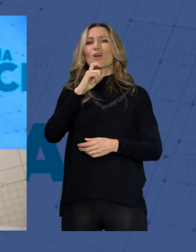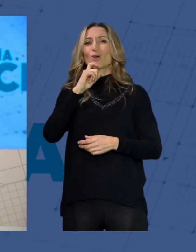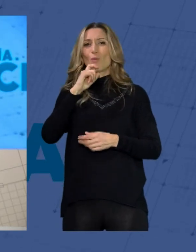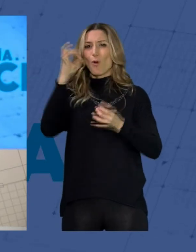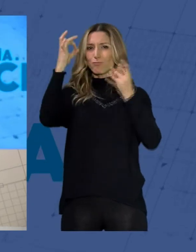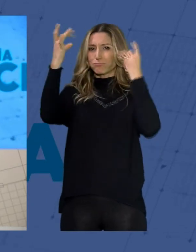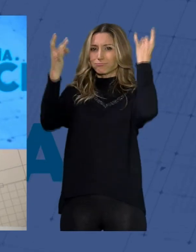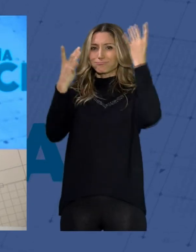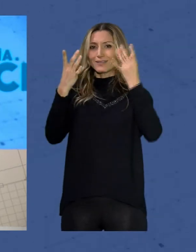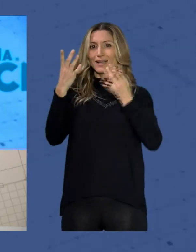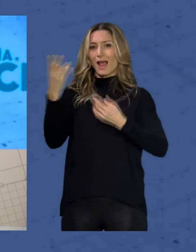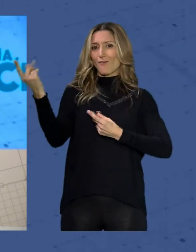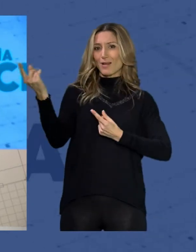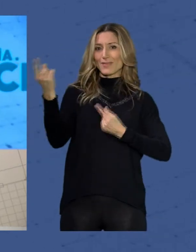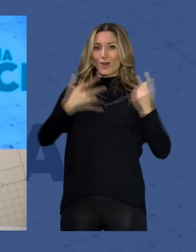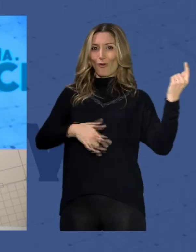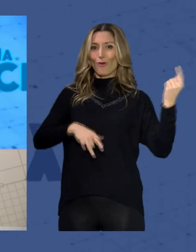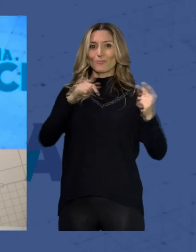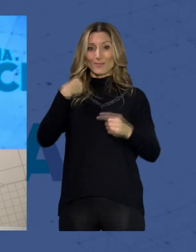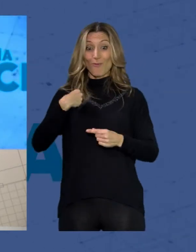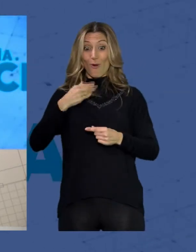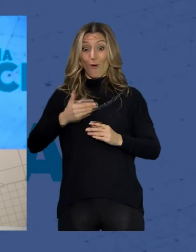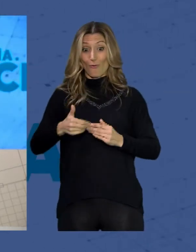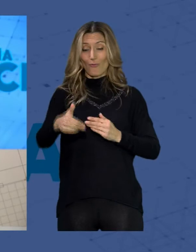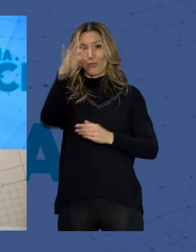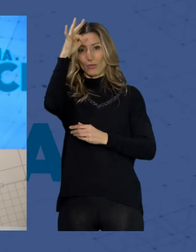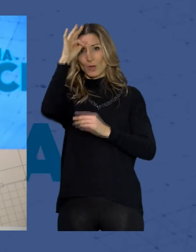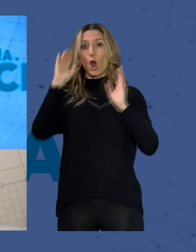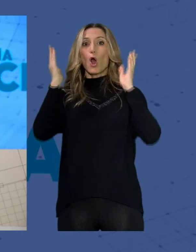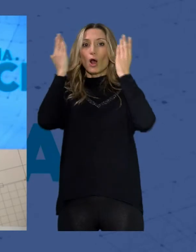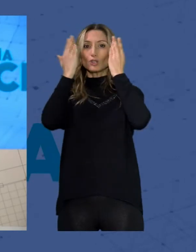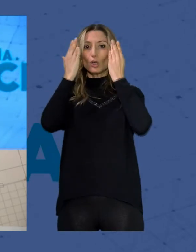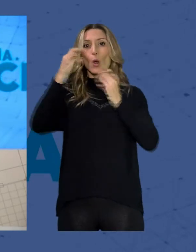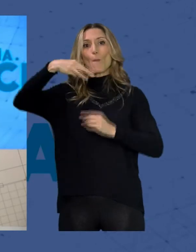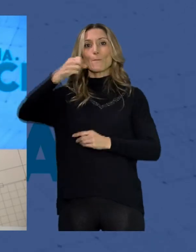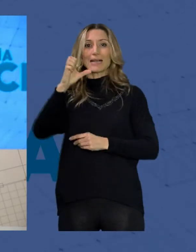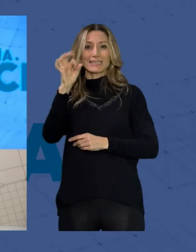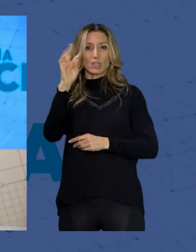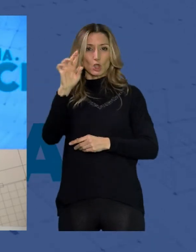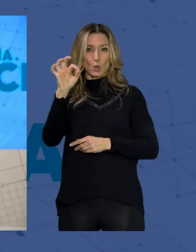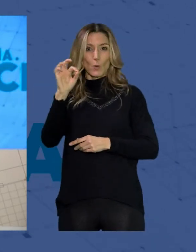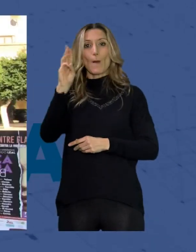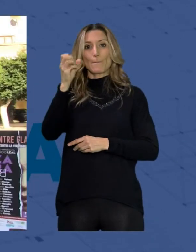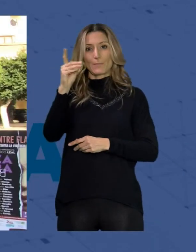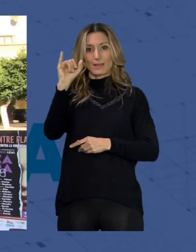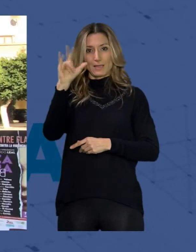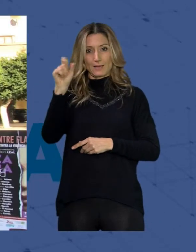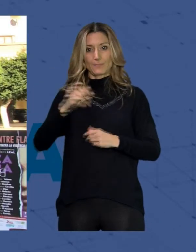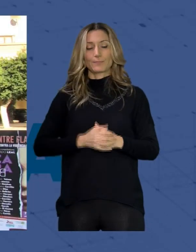que se estrenará en el auditorio maestro padilla este domingo además otros muchos asuntos que le resumimos a continuación